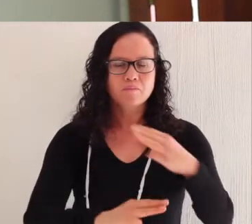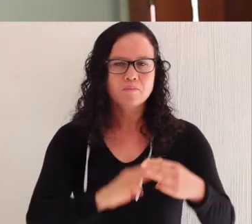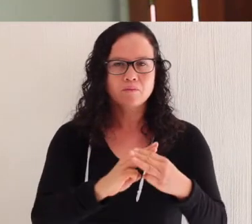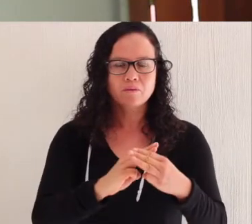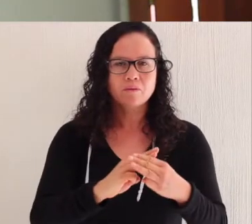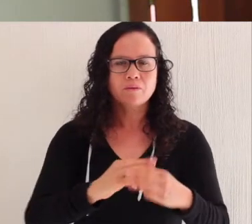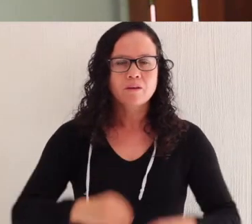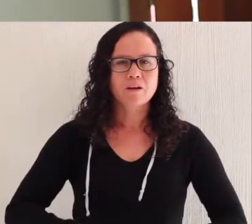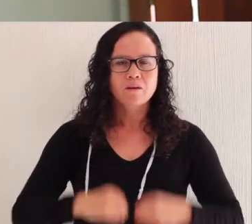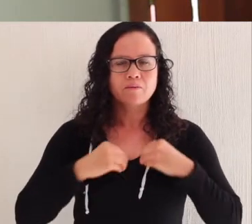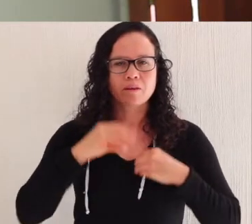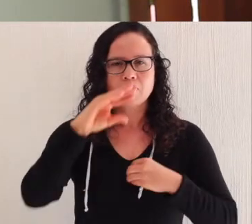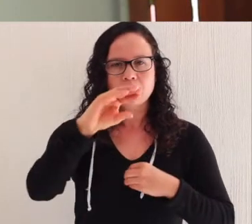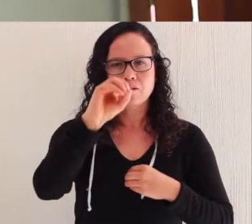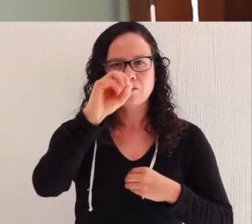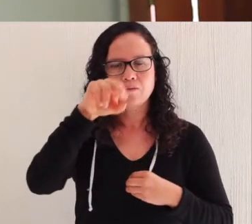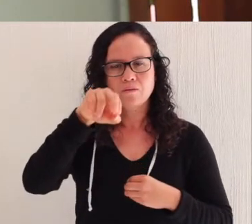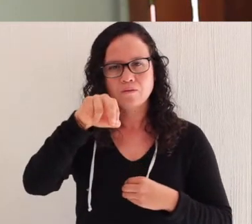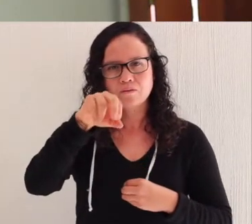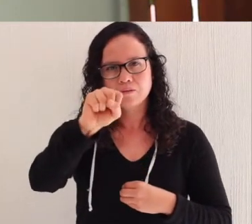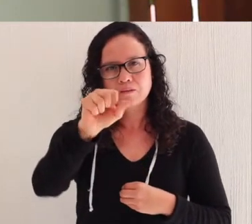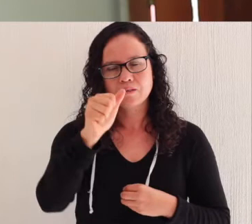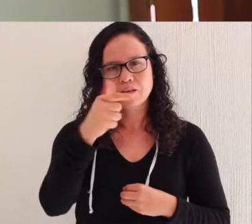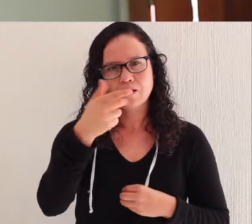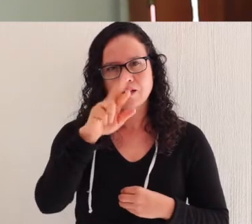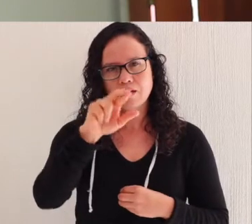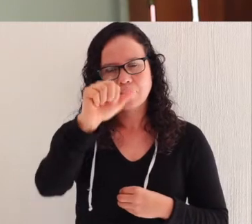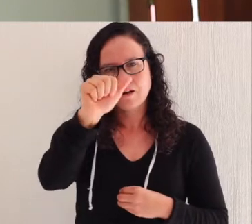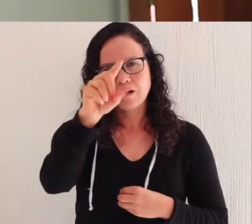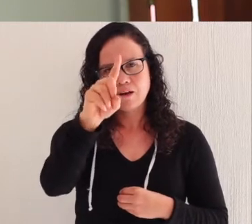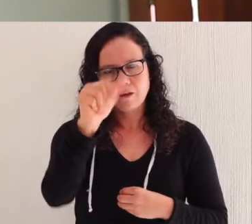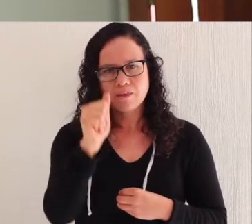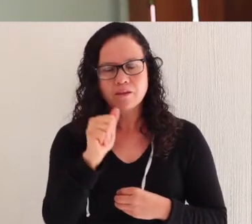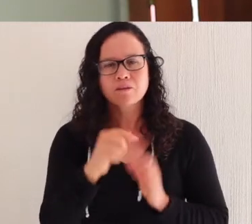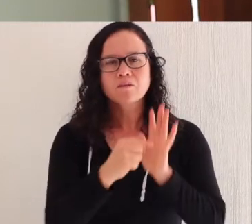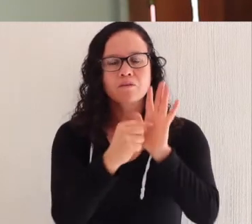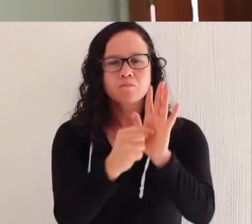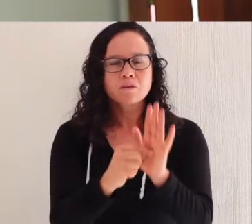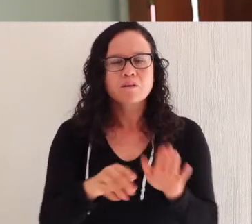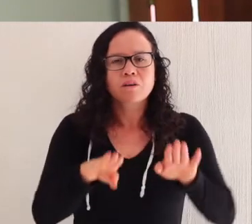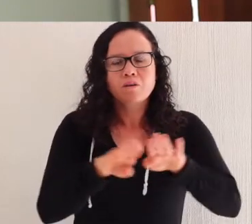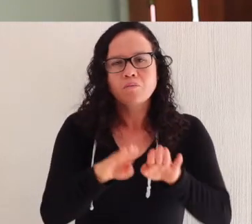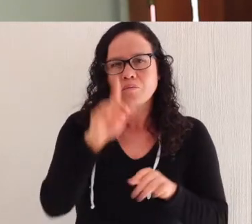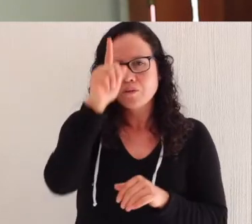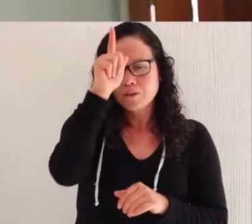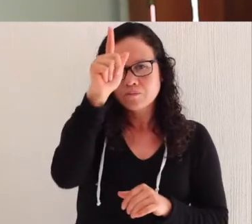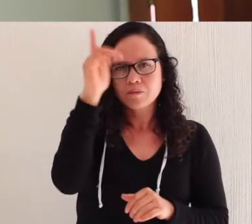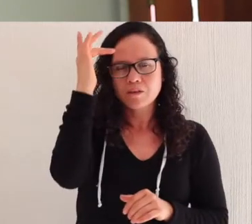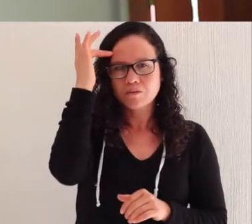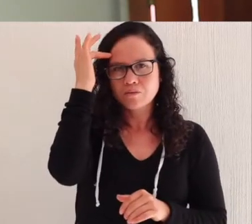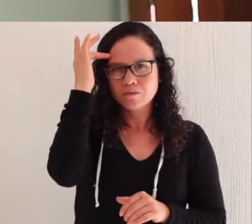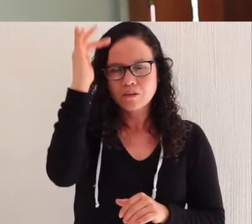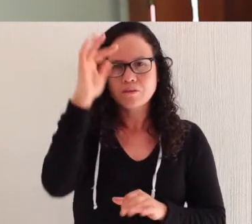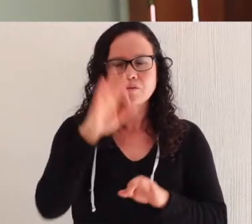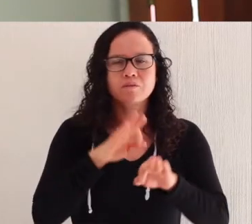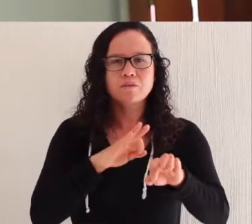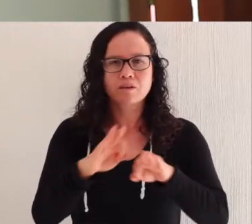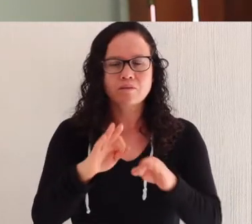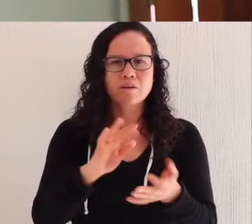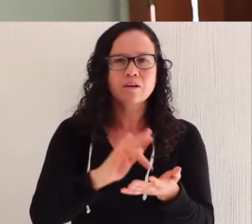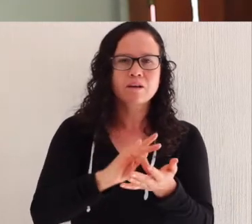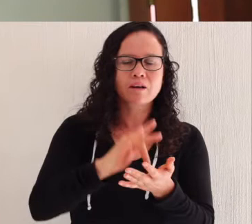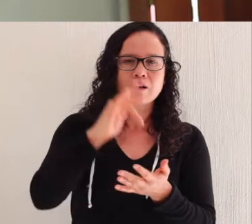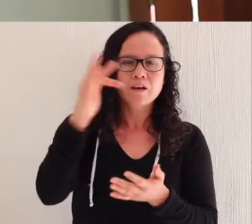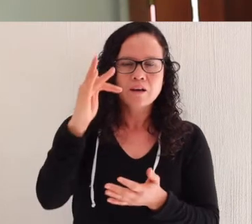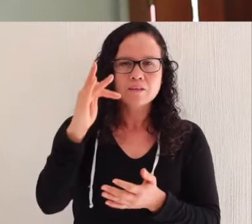la vida consagrada, las religiosas, los religiosos, nos muestran los carismas del Espíritu Santo. Gracias a todos